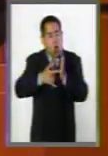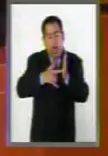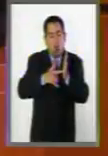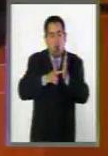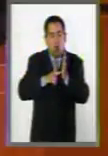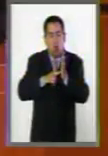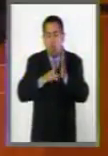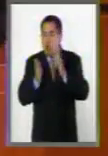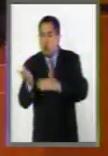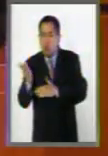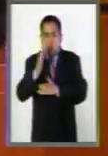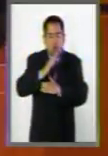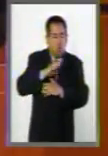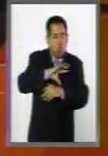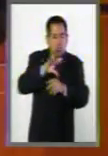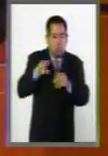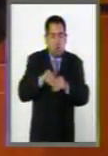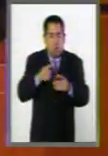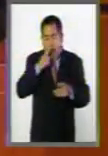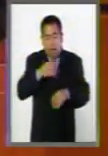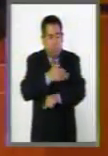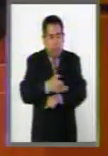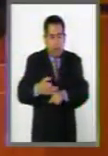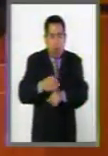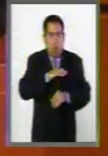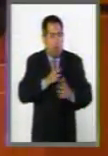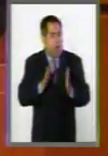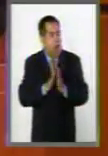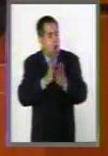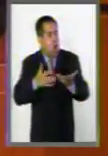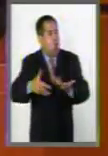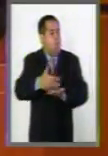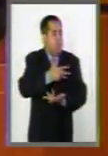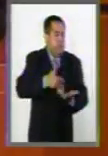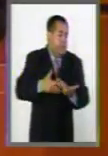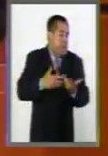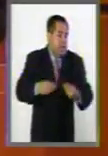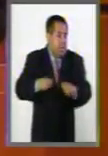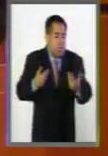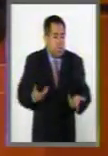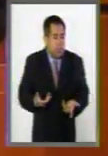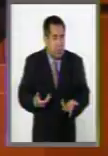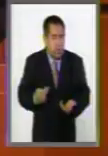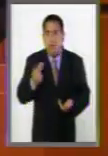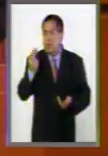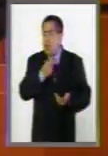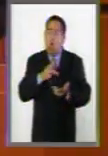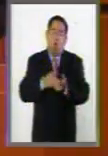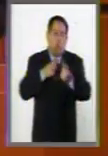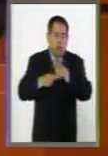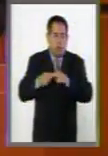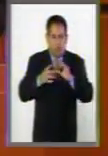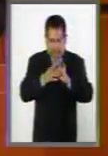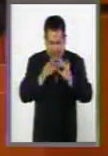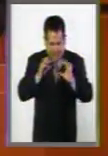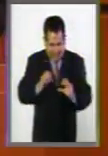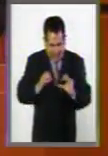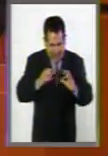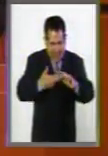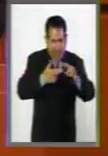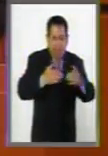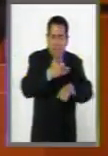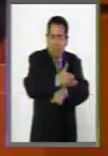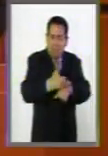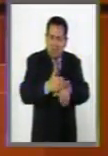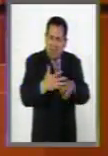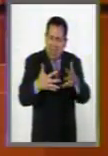que pueda la familia convivir. Necesitamos regresar y tejer bien esos lazos familiares.